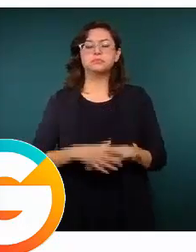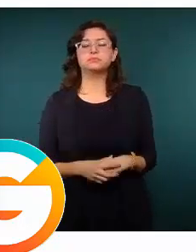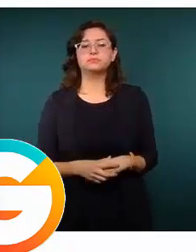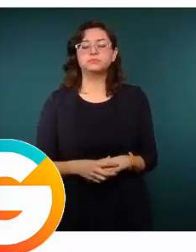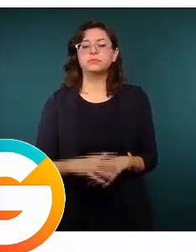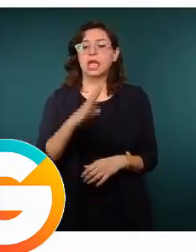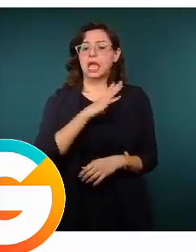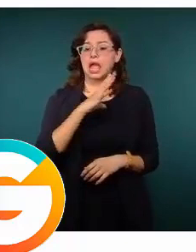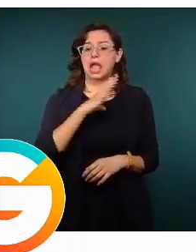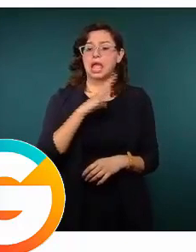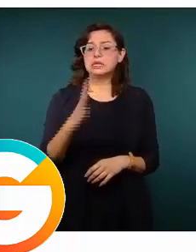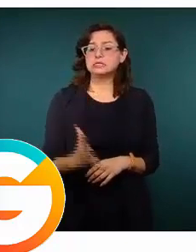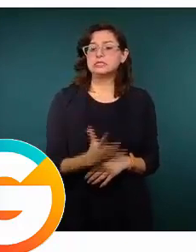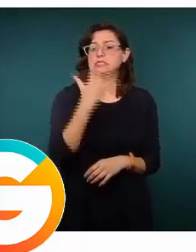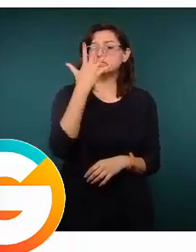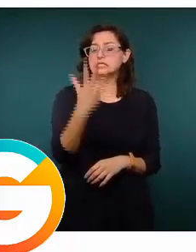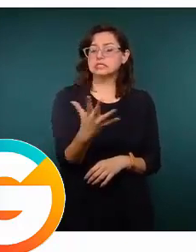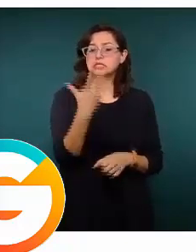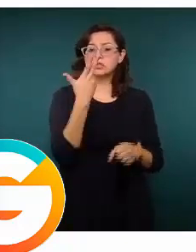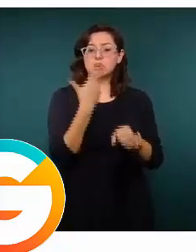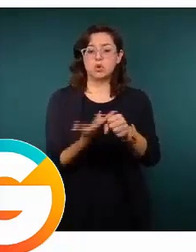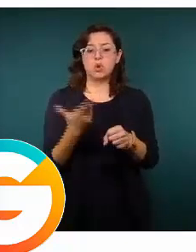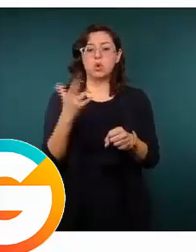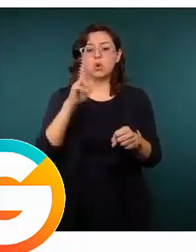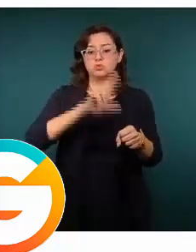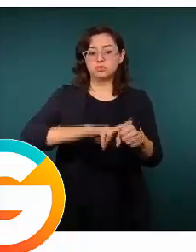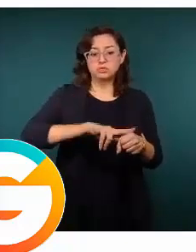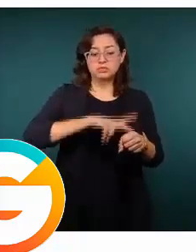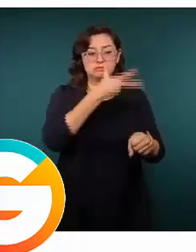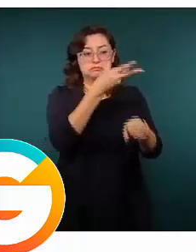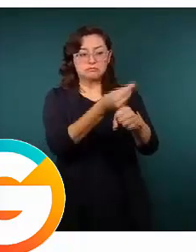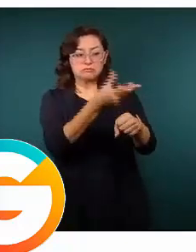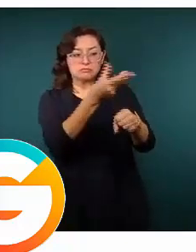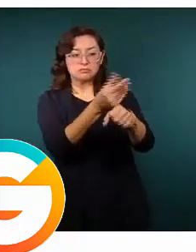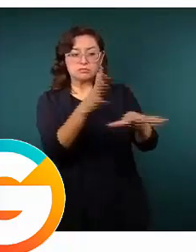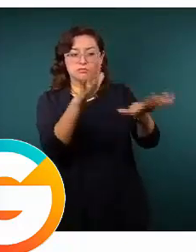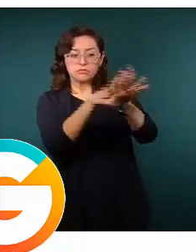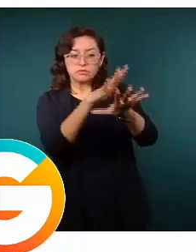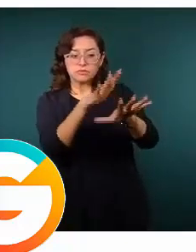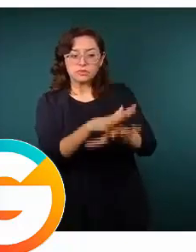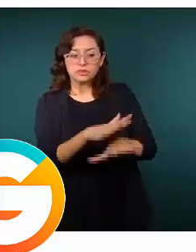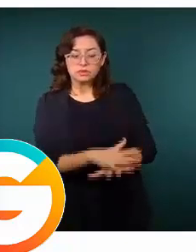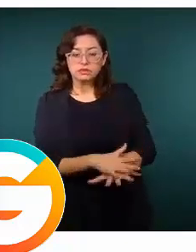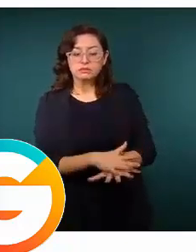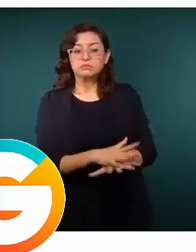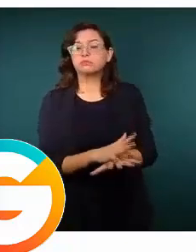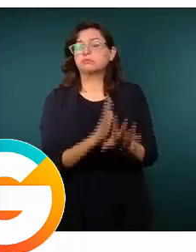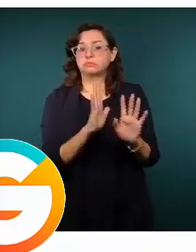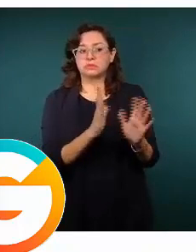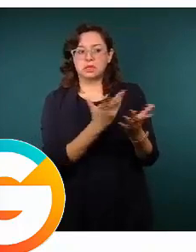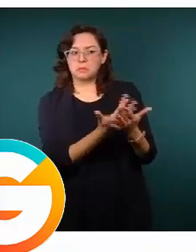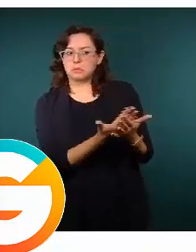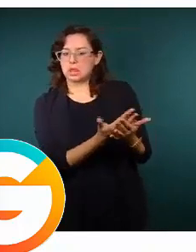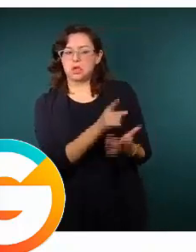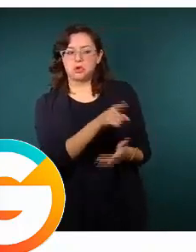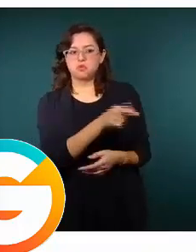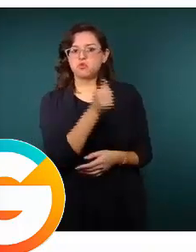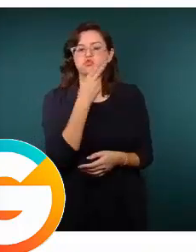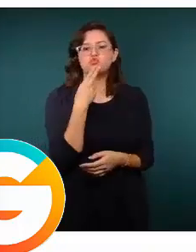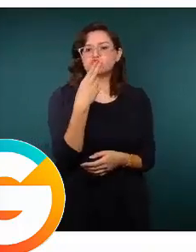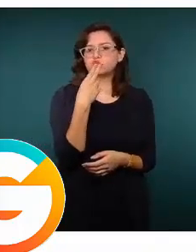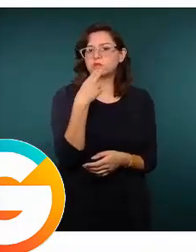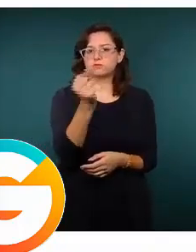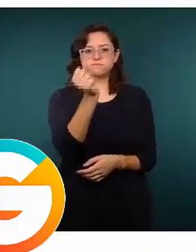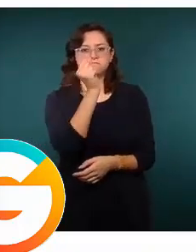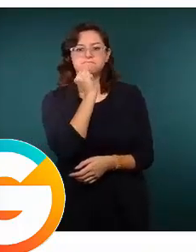hay cinco instalaciones que se han adaptado para poder tener la disponibilidad si fuera necesario. Hoy en día no se han requerido